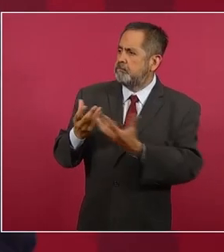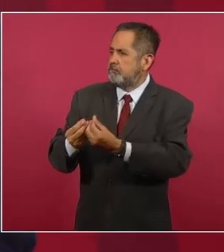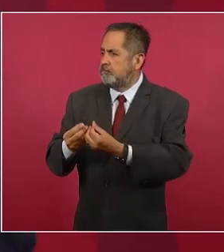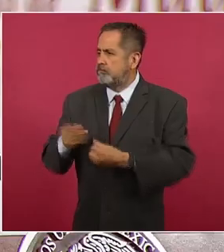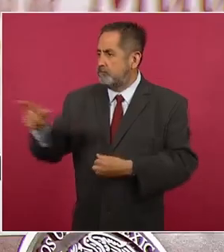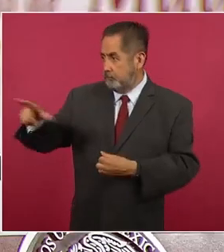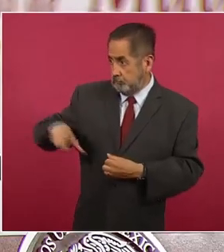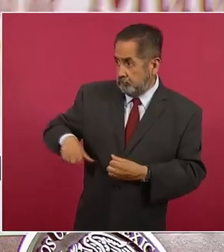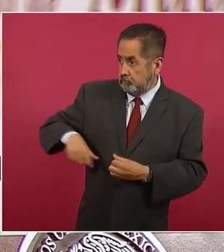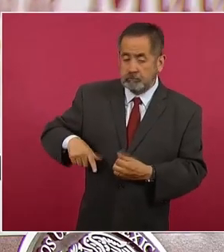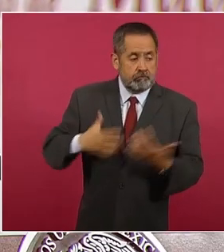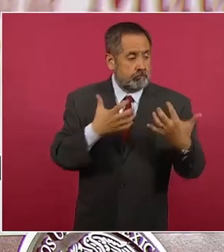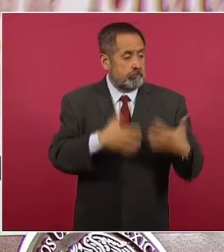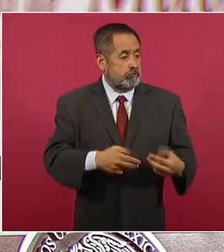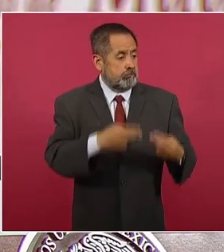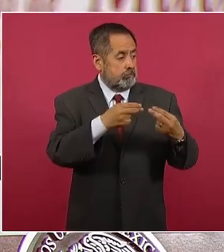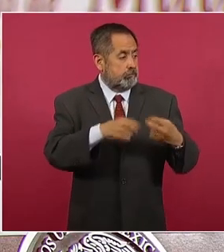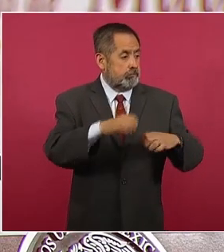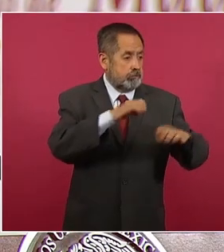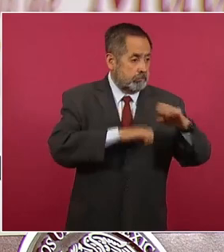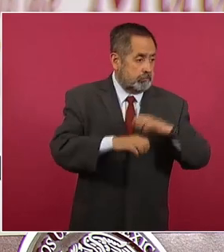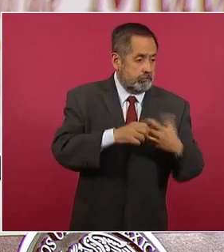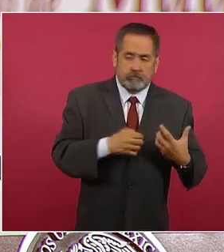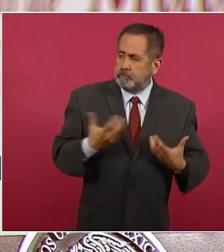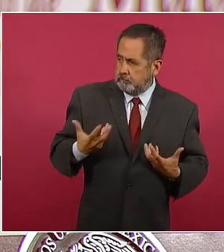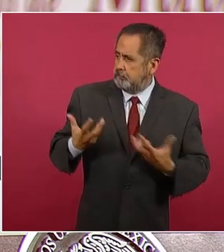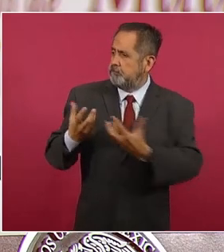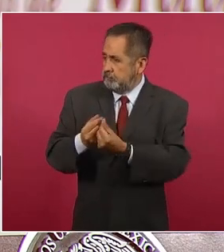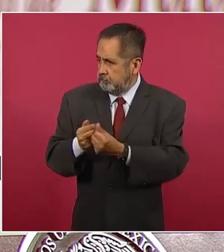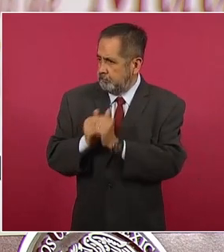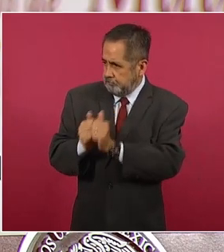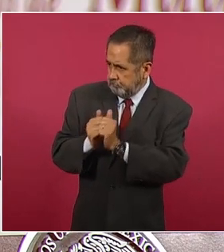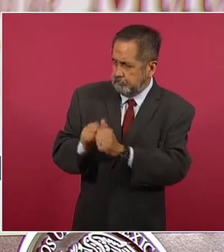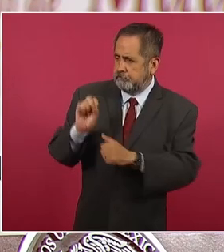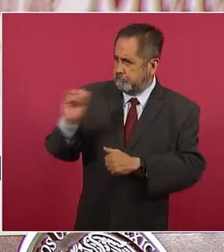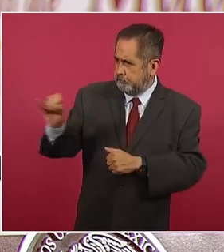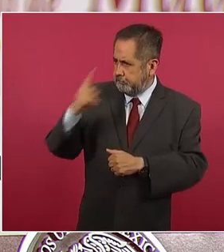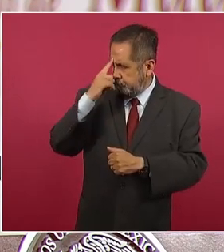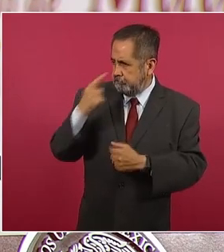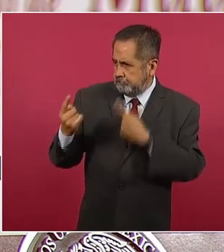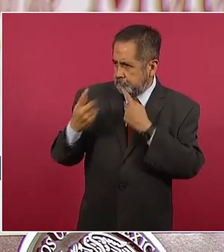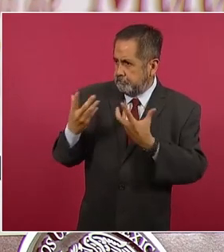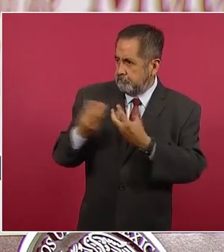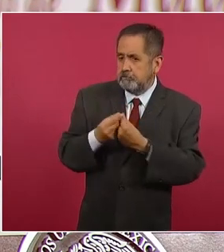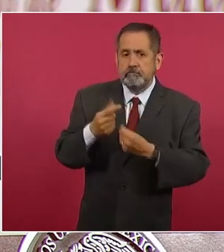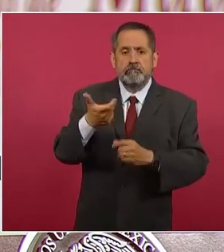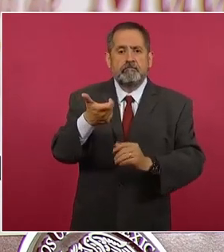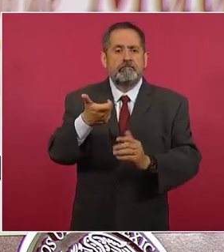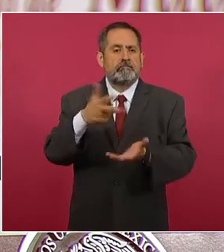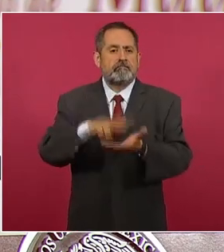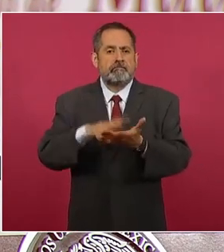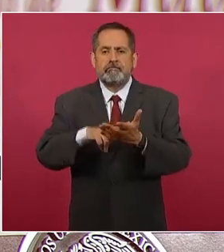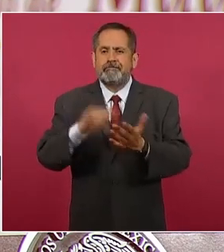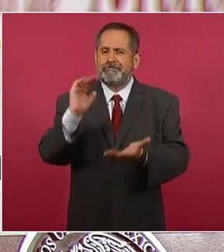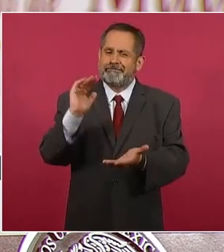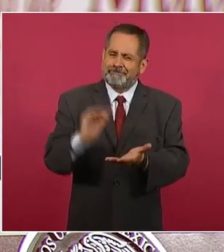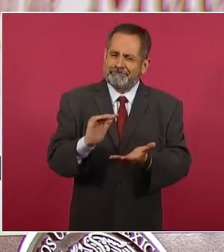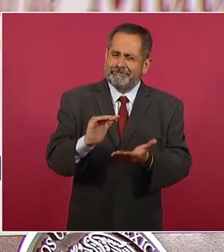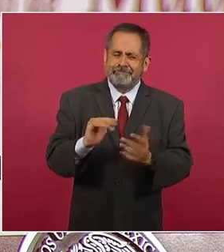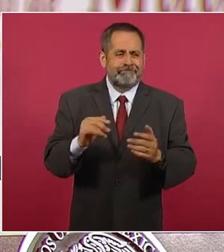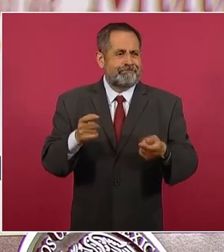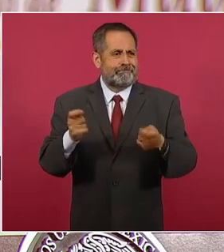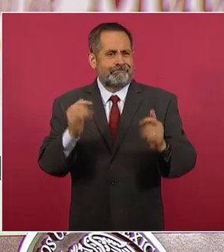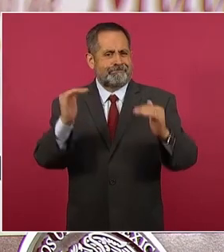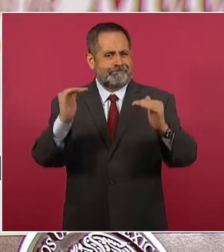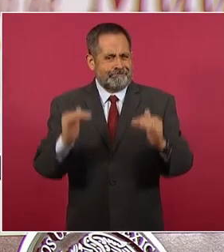comerciales, los proveedores y otras empresas trabajemos juntos para enfrentar este reto. Sabemos de la